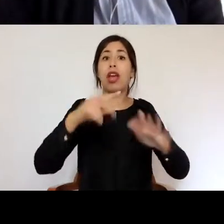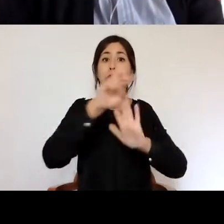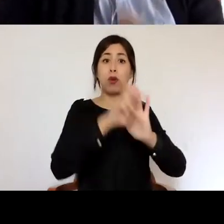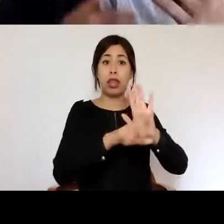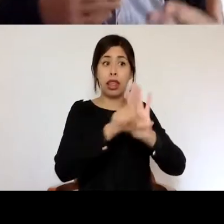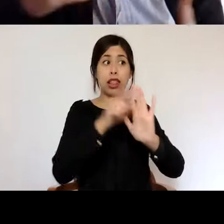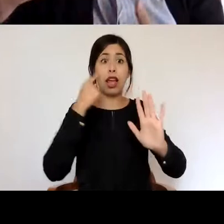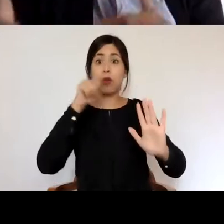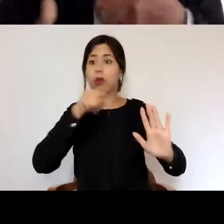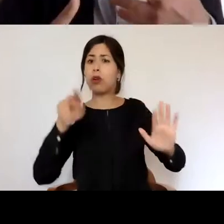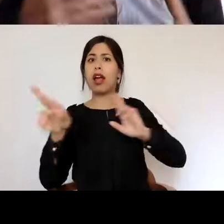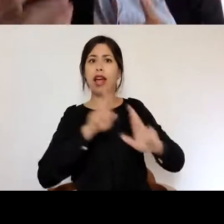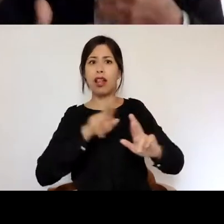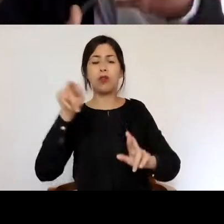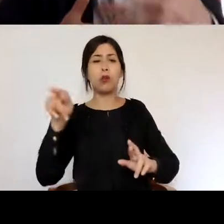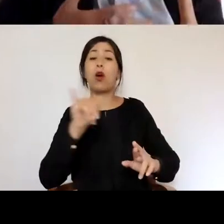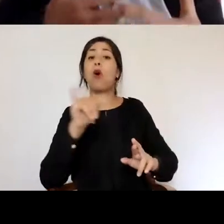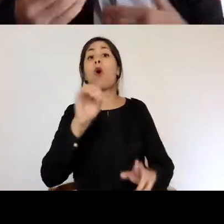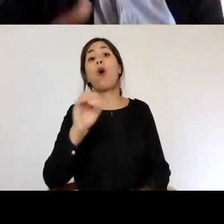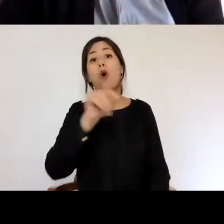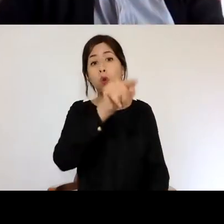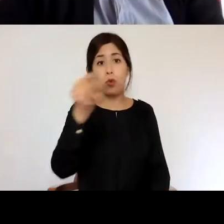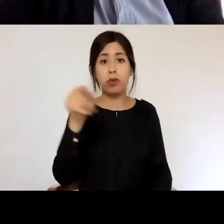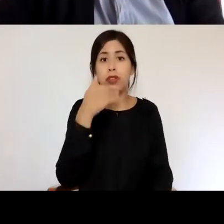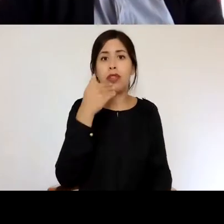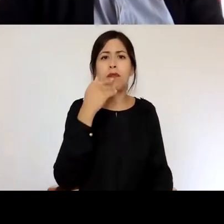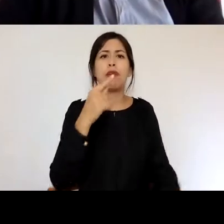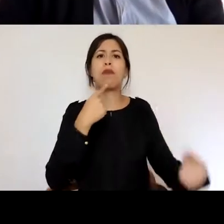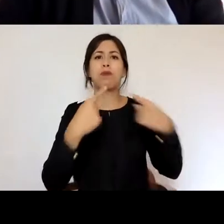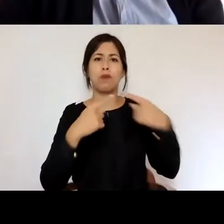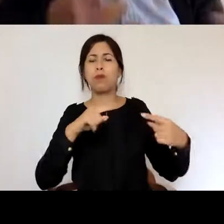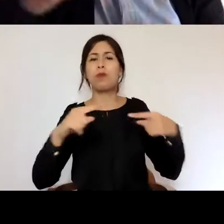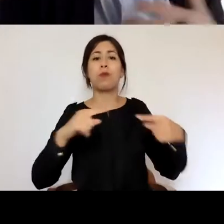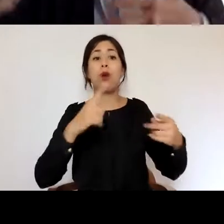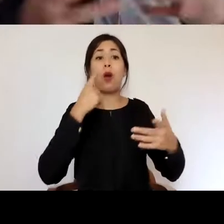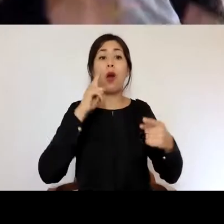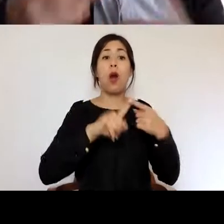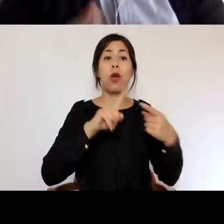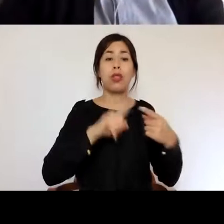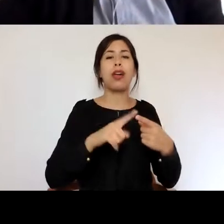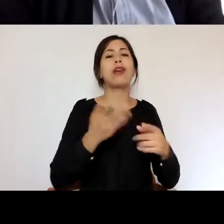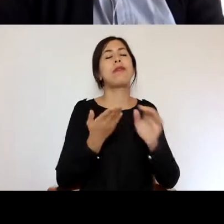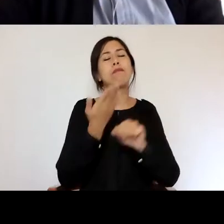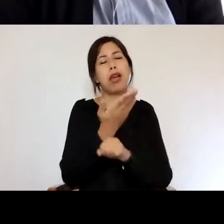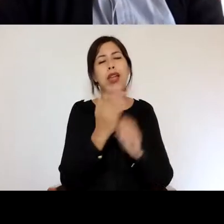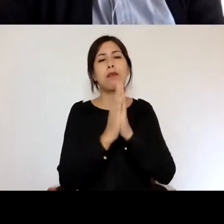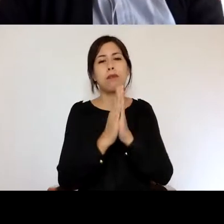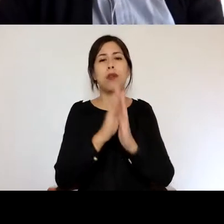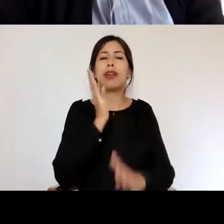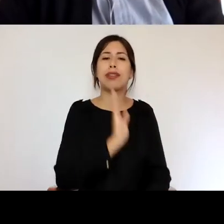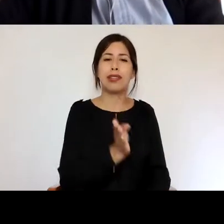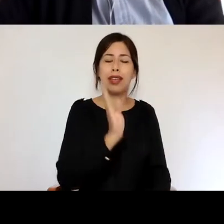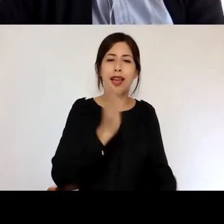que ustedes trabajaron o ustedes mismos a través de la discusión los contactos que ustedes hagan les pedimos que sigamos en interacción porque